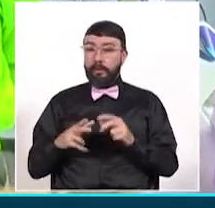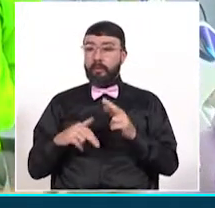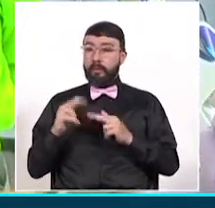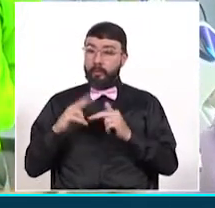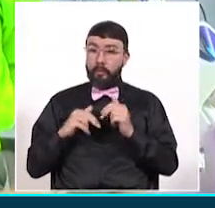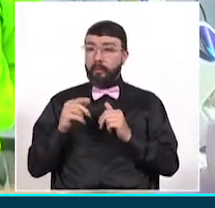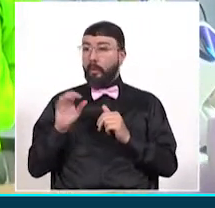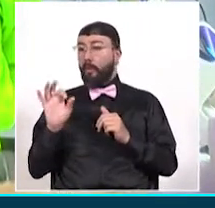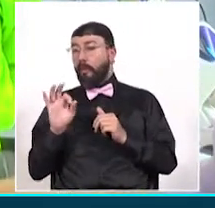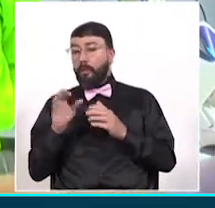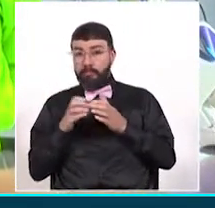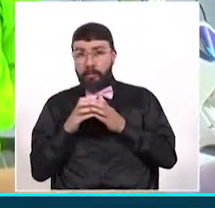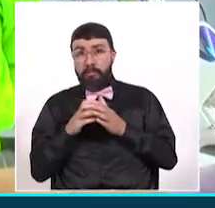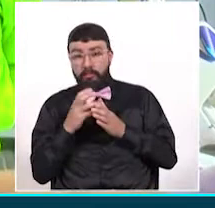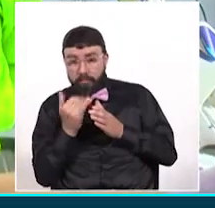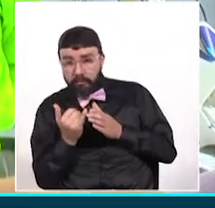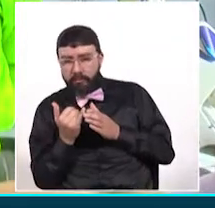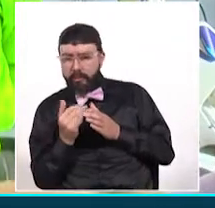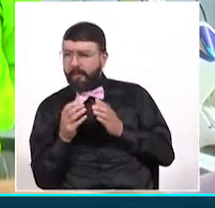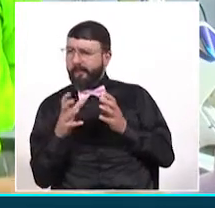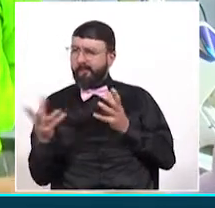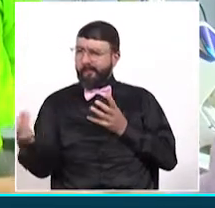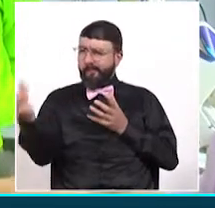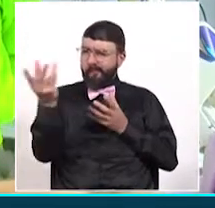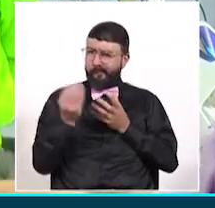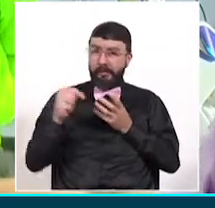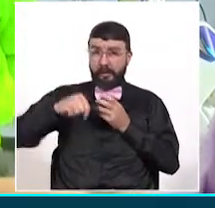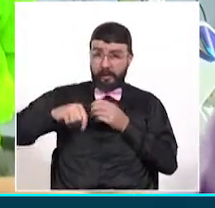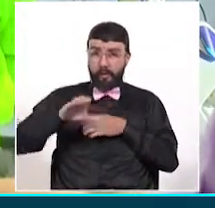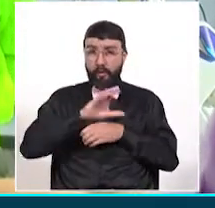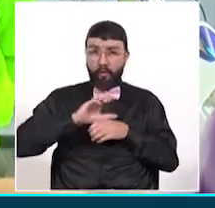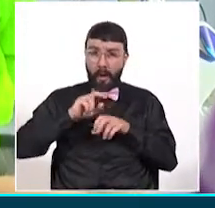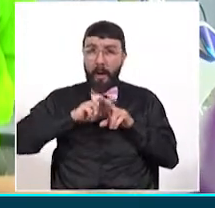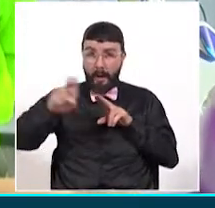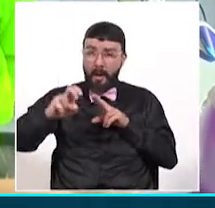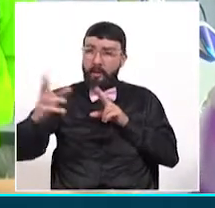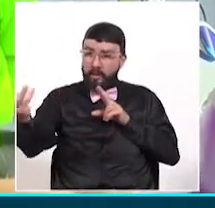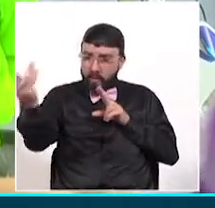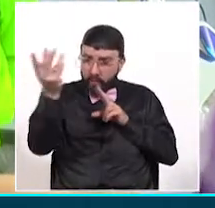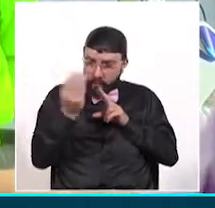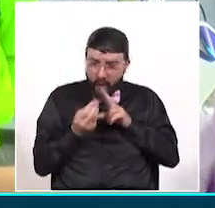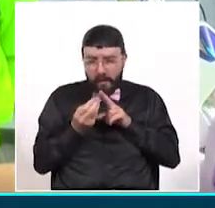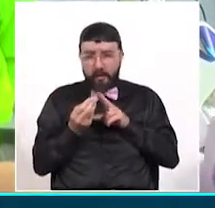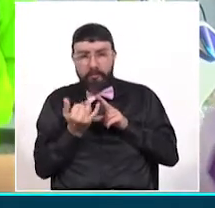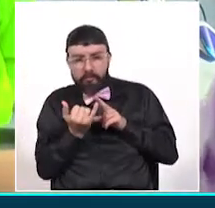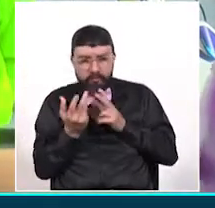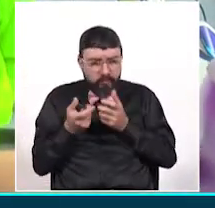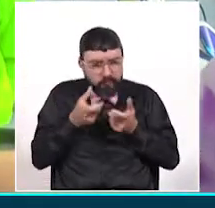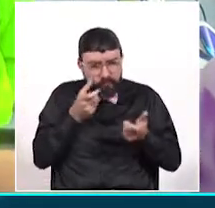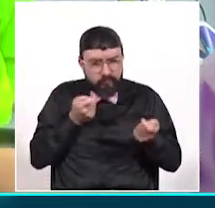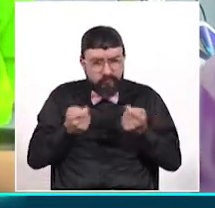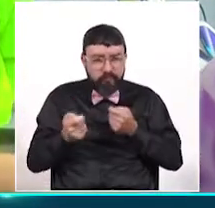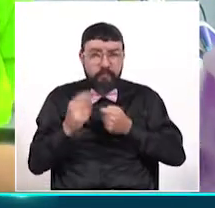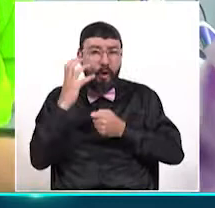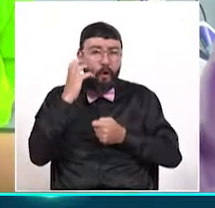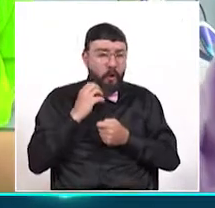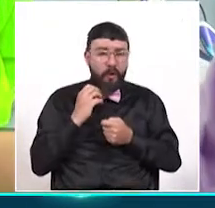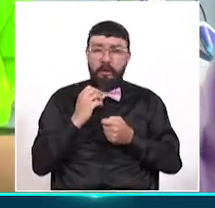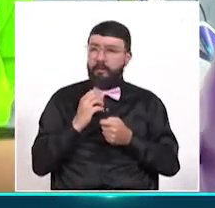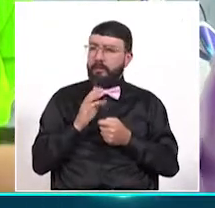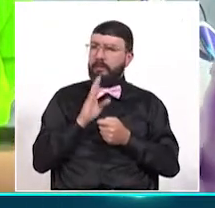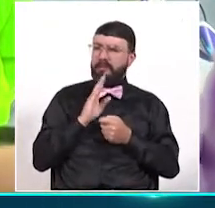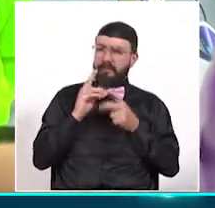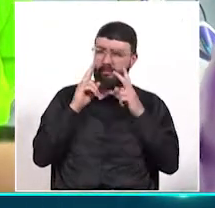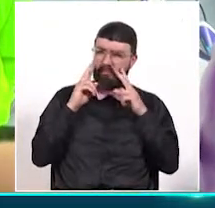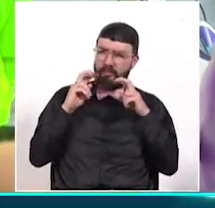actores criminales que puedan venir a delinquir a la ciudad de Manizales, que entre los desarrollos investigativos se logran establecer las personas que